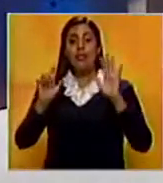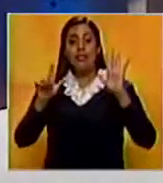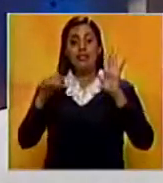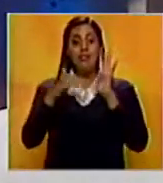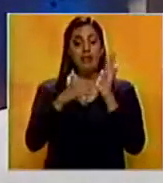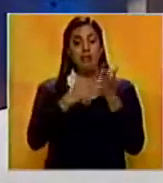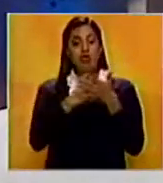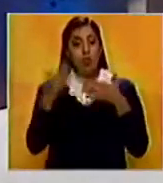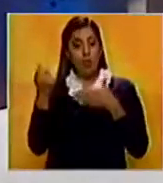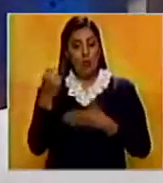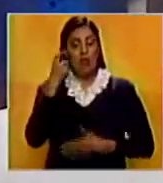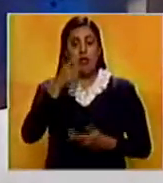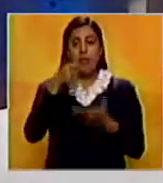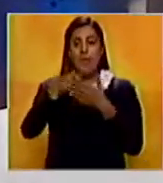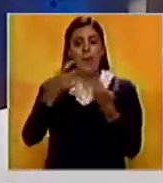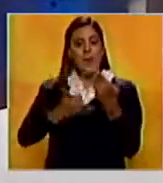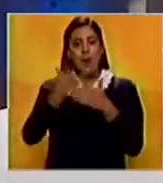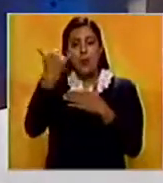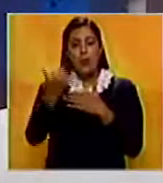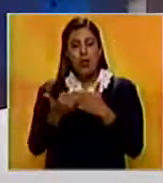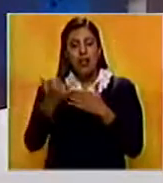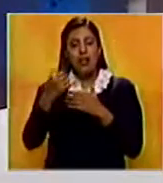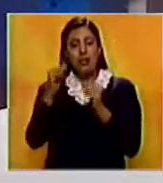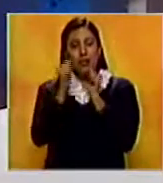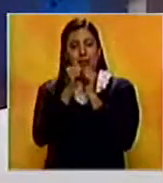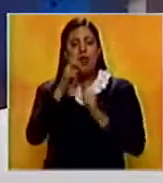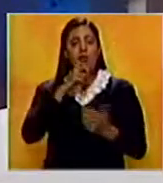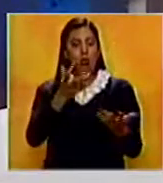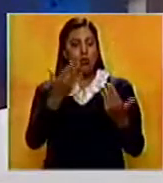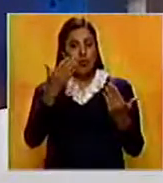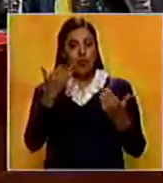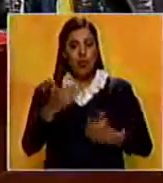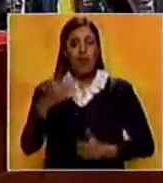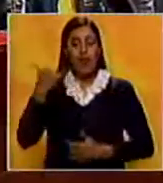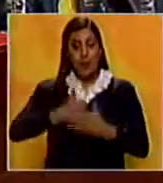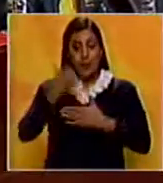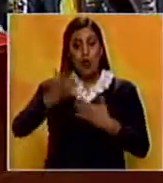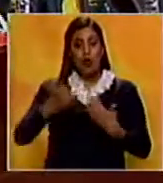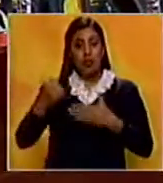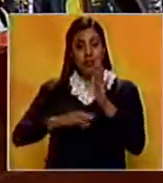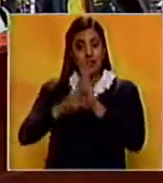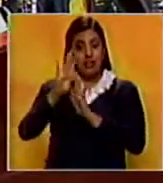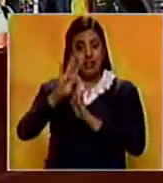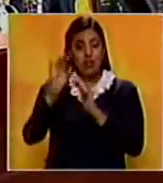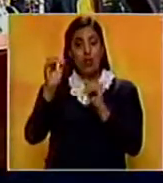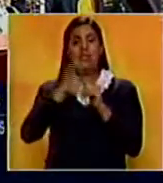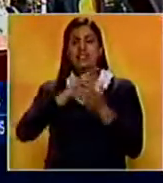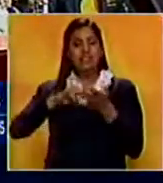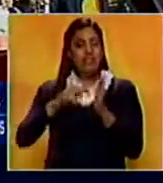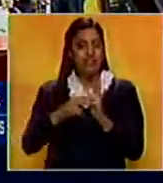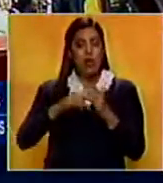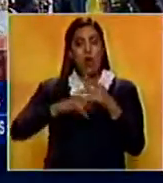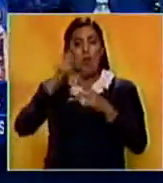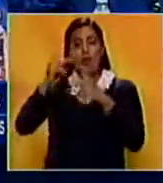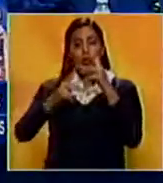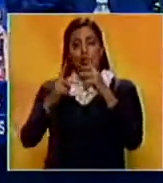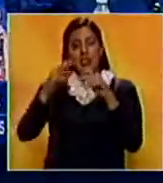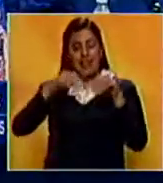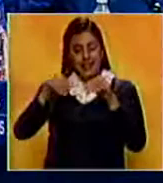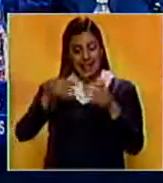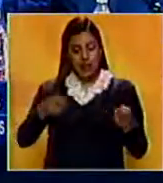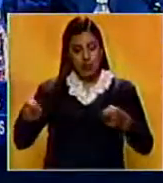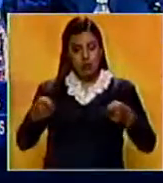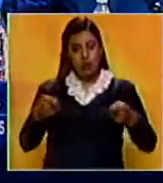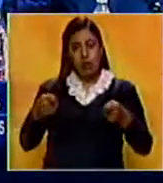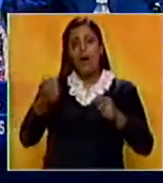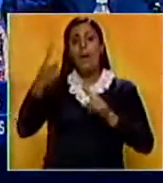mil millones de bolívares para financiar proyectos de mineros artesanales. Los proyectos de desarrollo minero incluyen el procesamiento de arenas